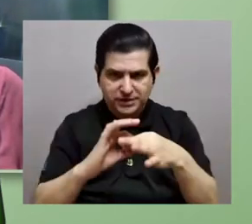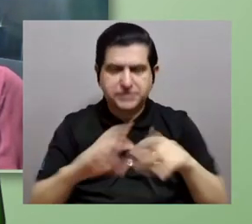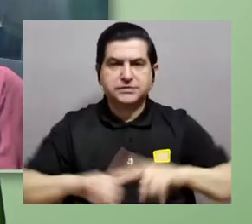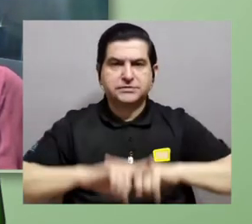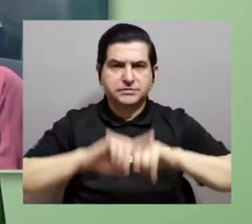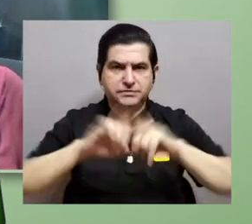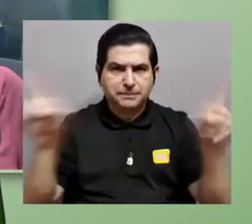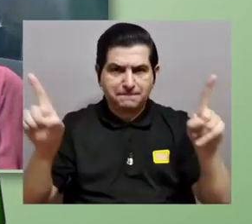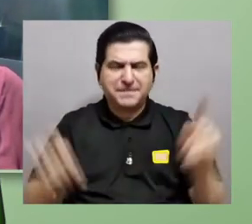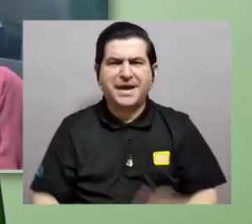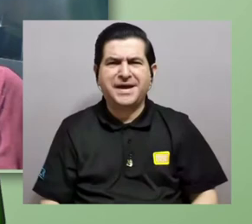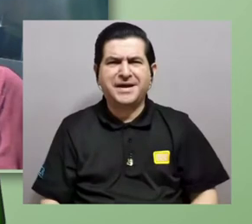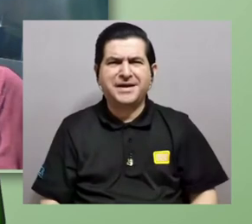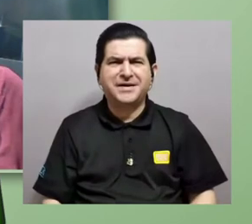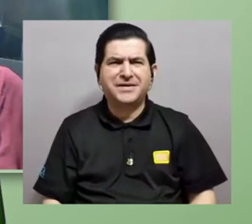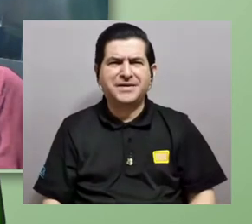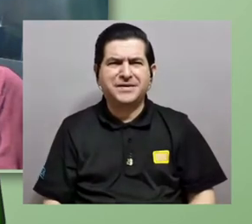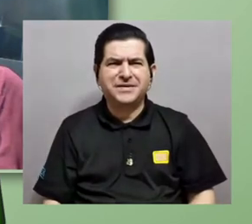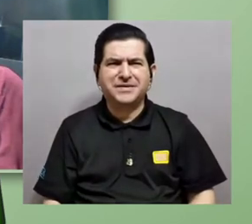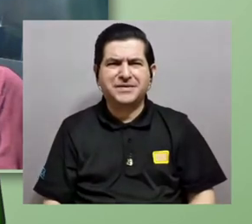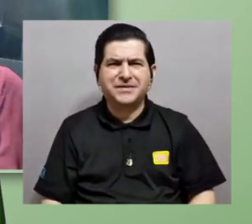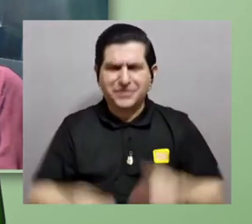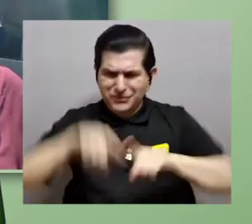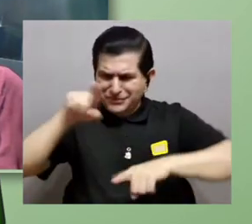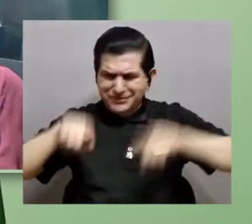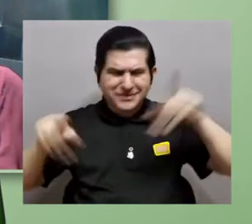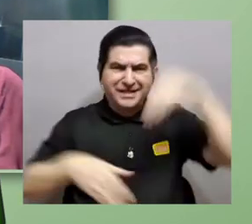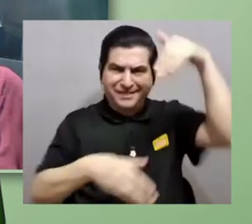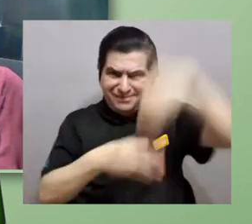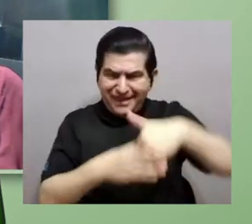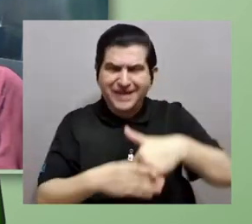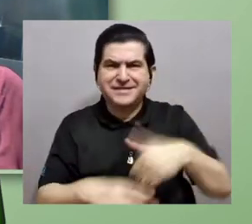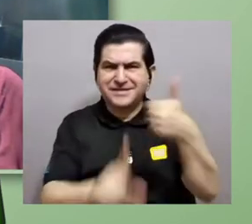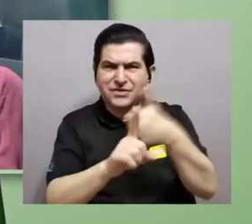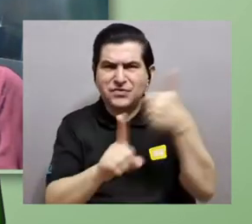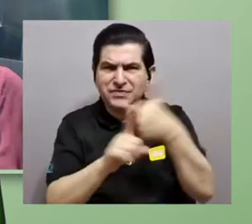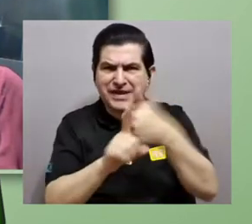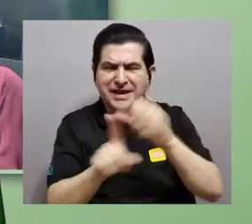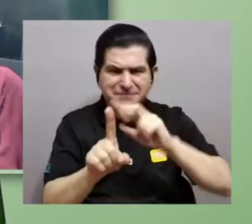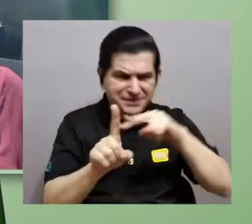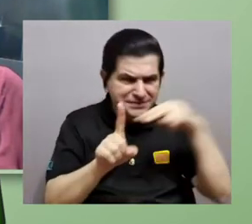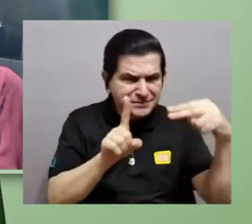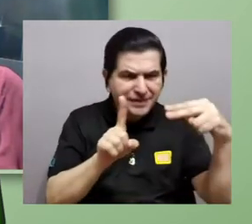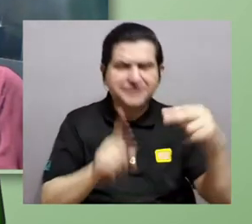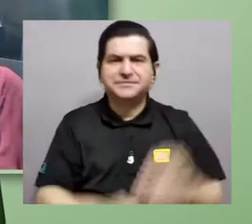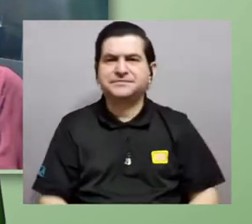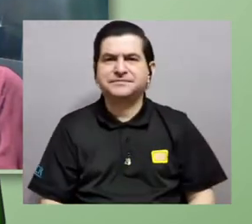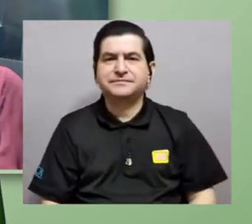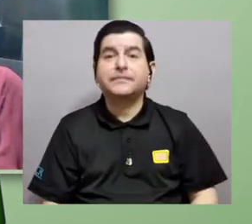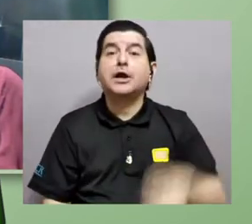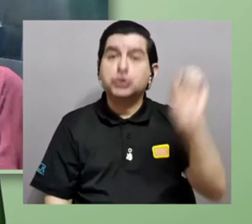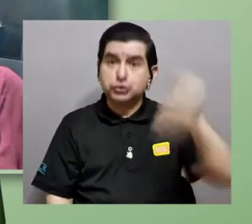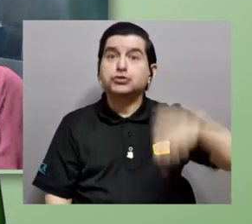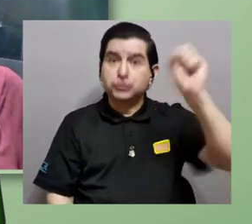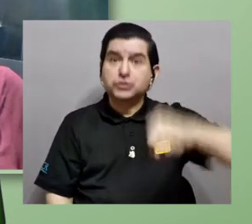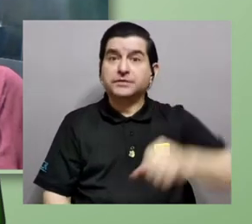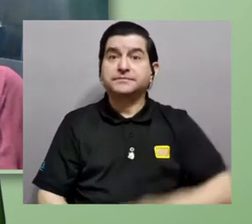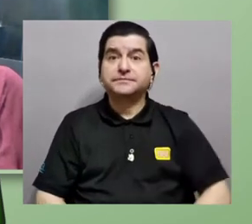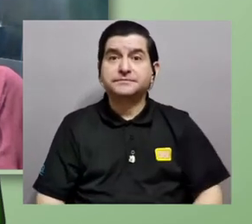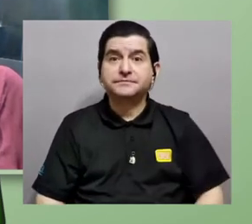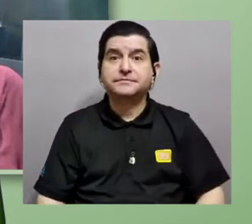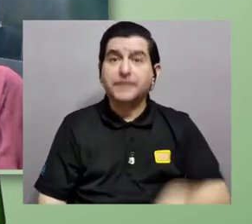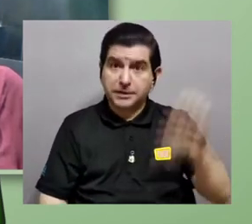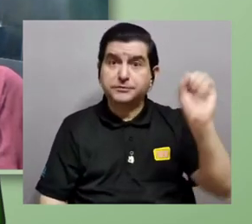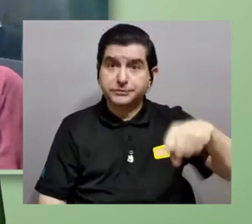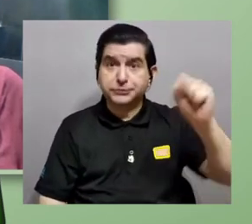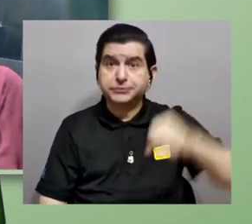sexos, hay todo un complejo dentro de ese mismo paradigma. Un complejo